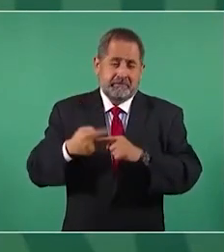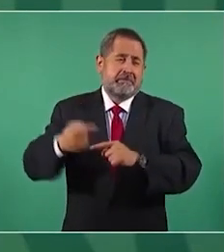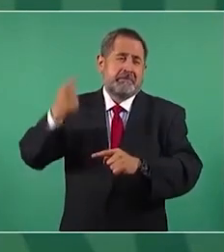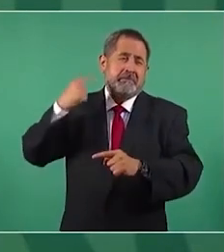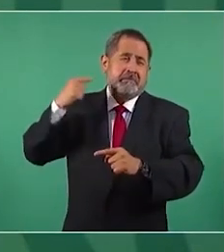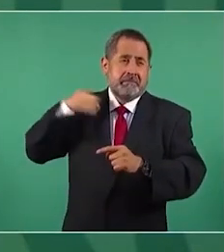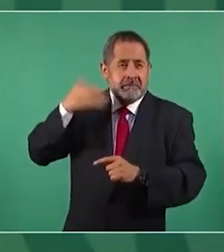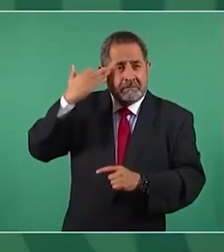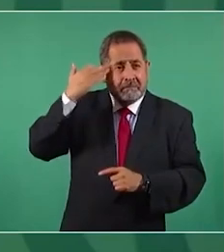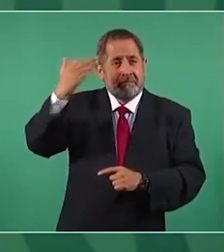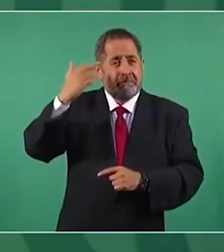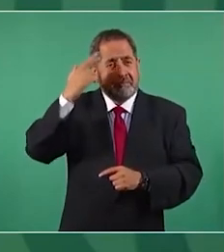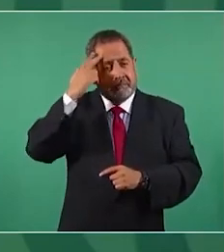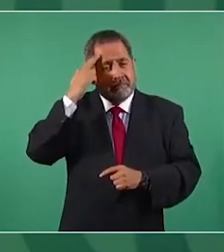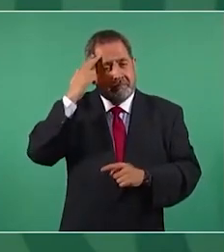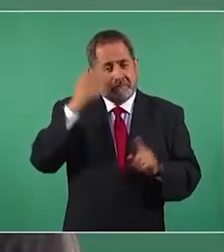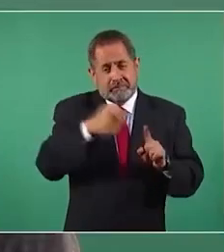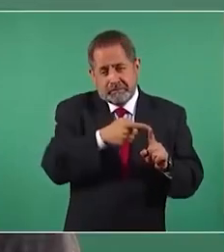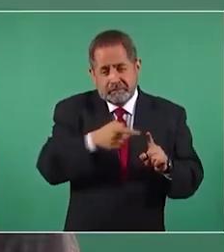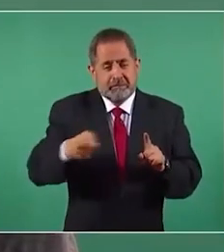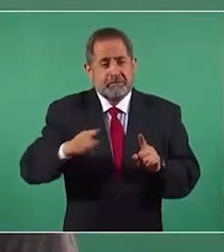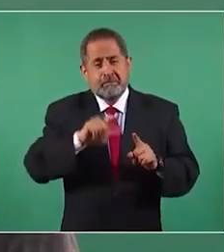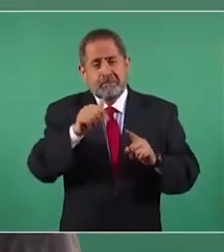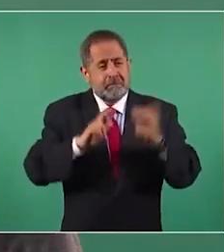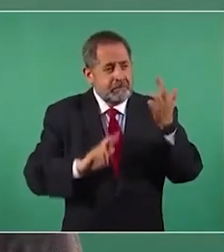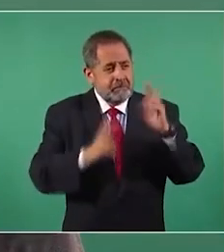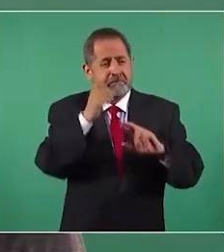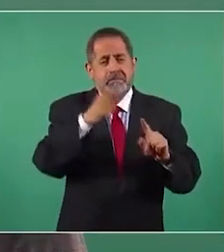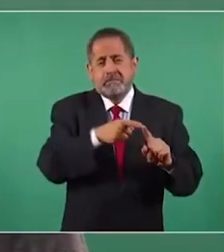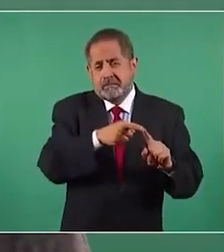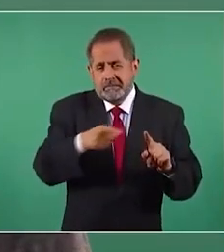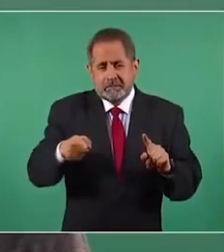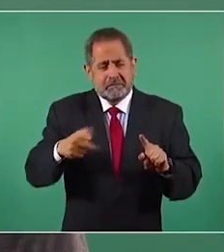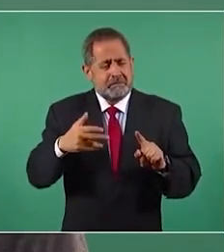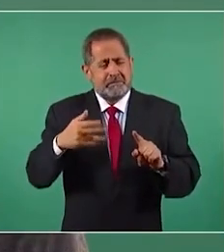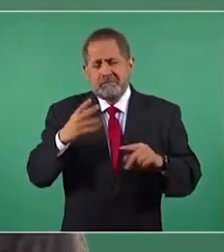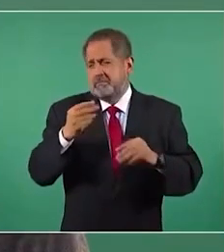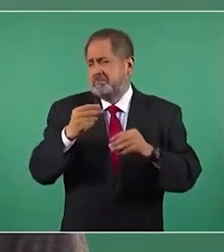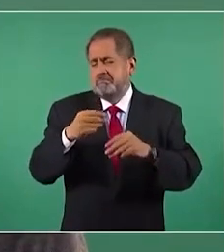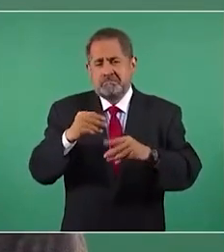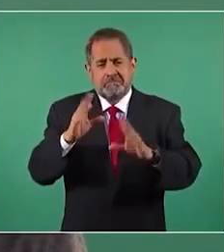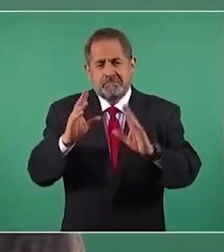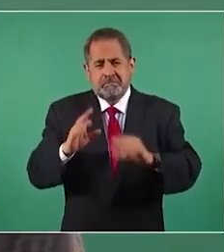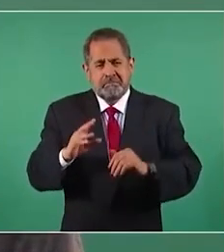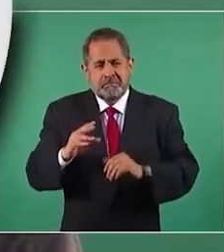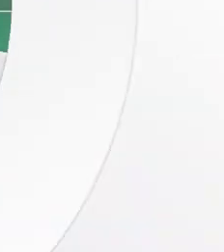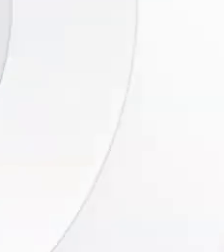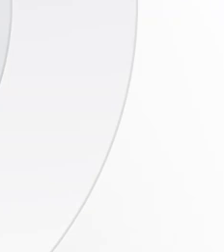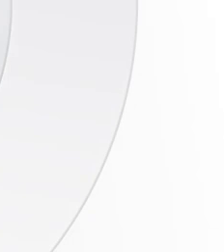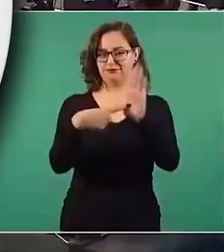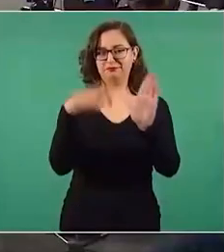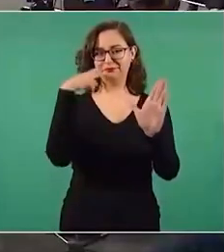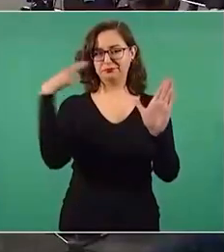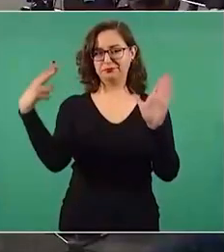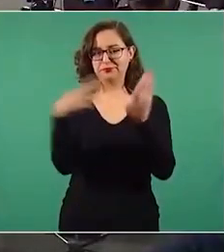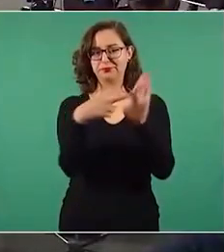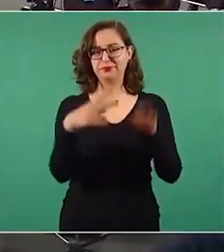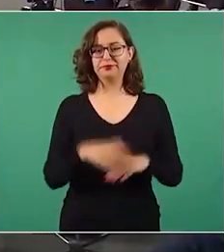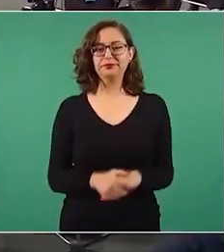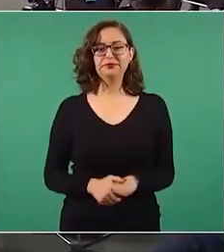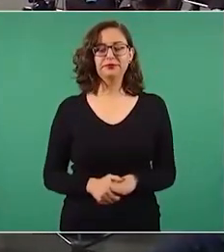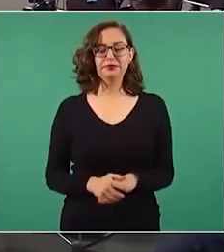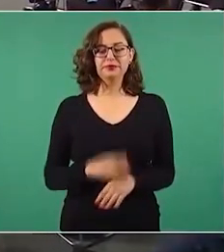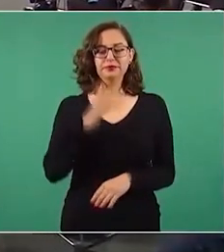porfiriato con la revolución durante décadas el 25